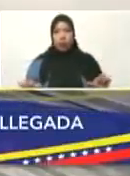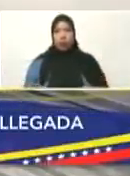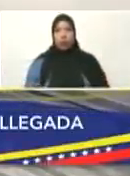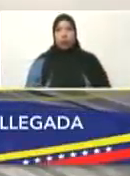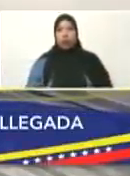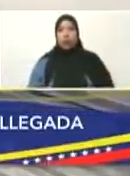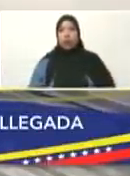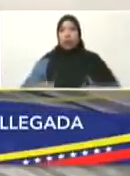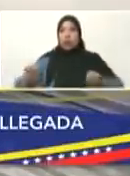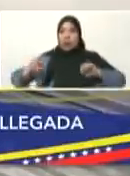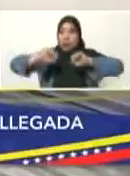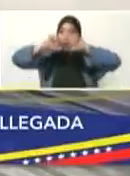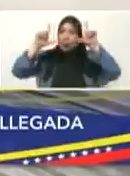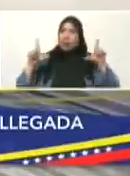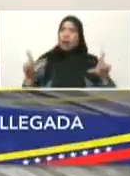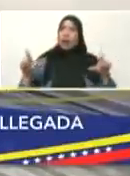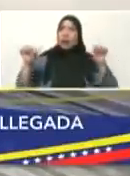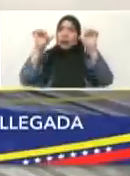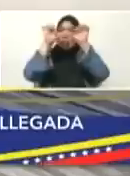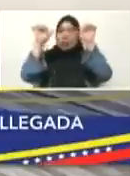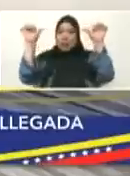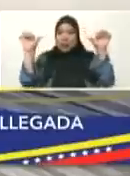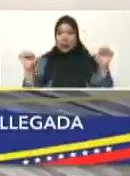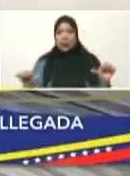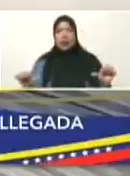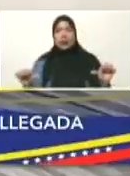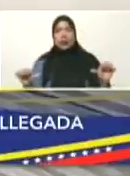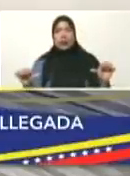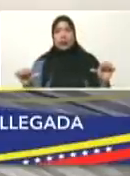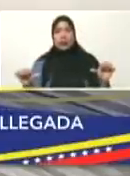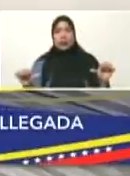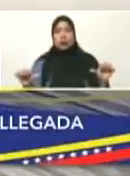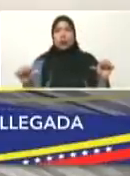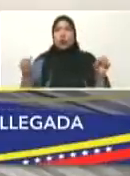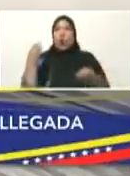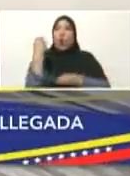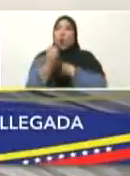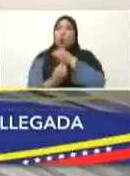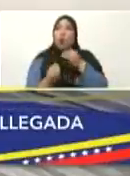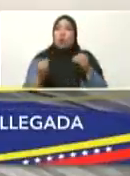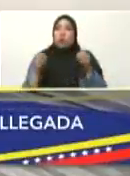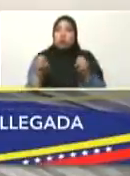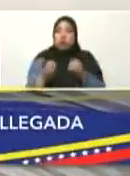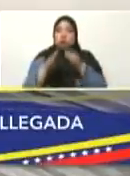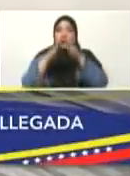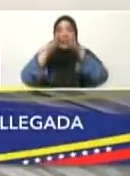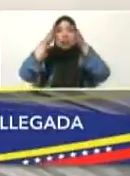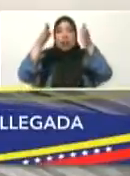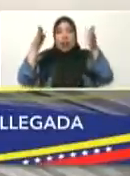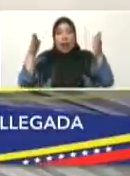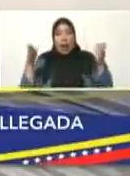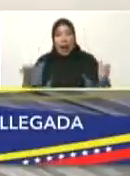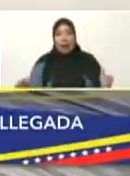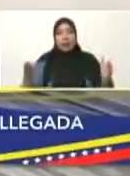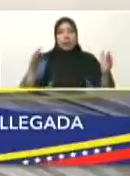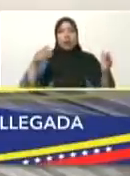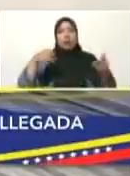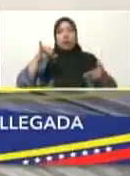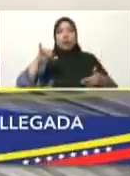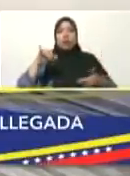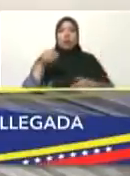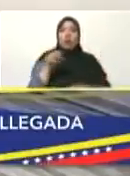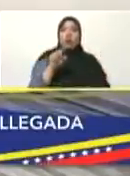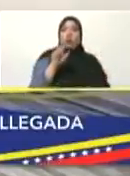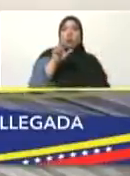impresionante de este sistema es la amplitud de la cobertura nubosa. Tiene aproximadamente